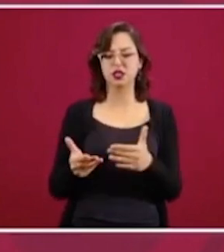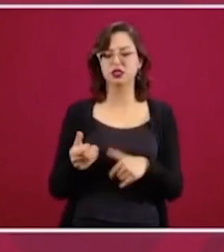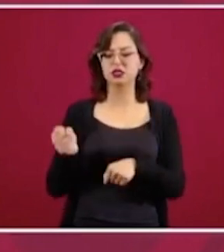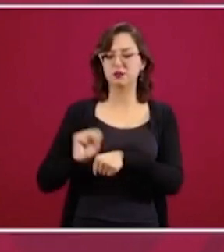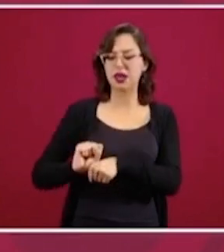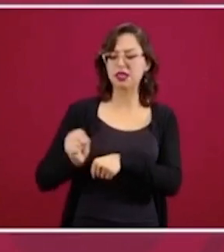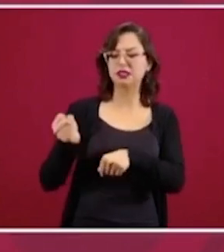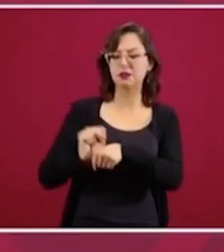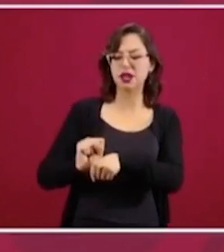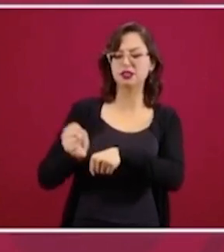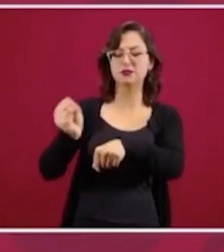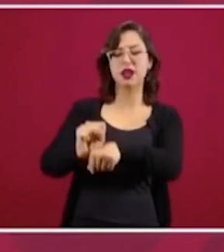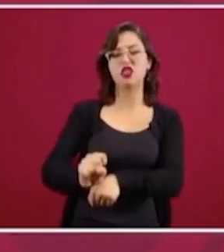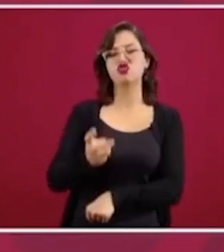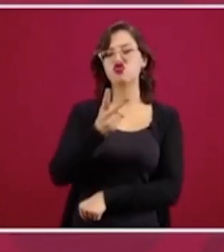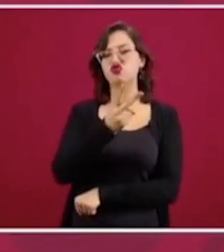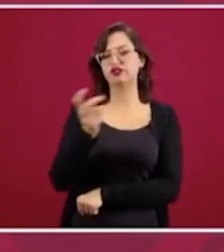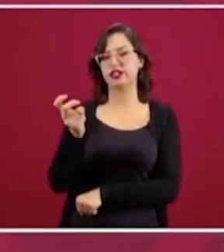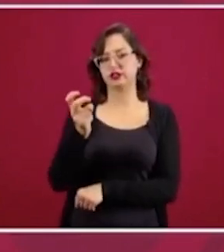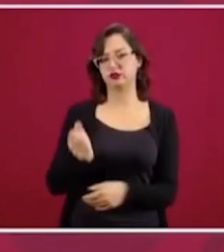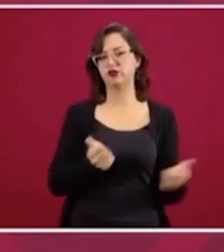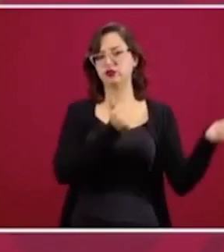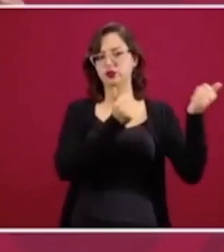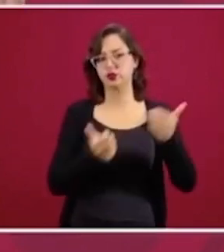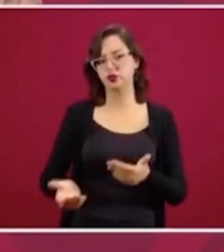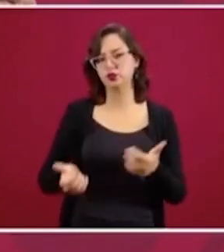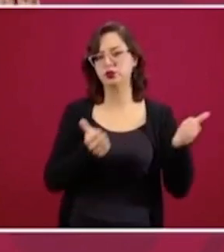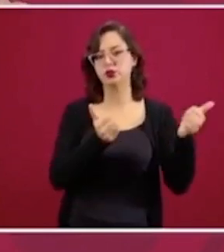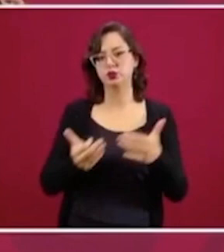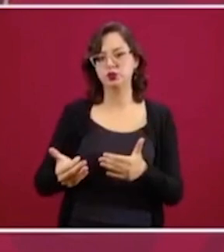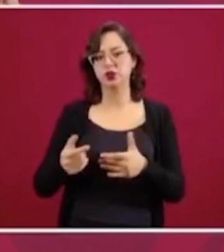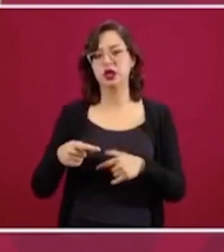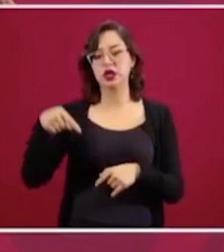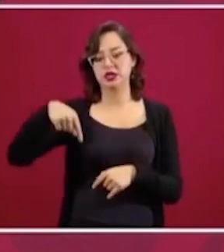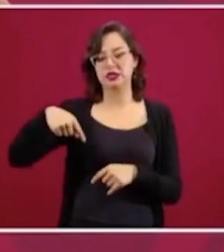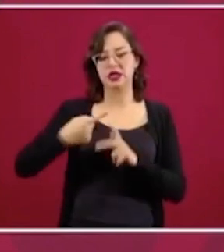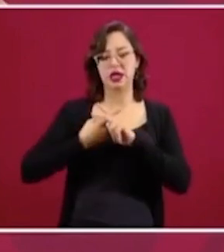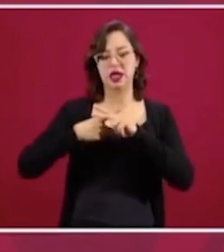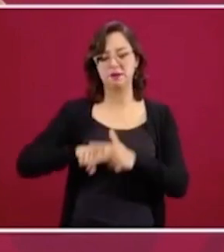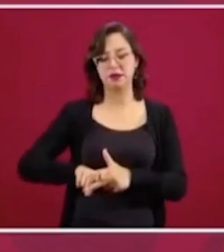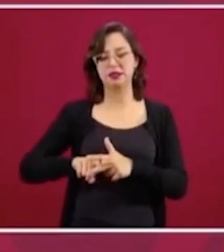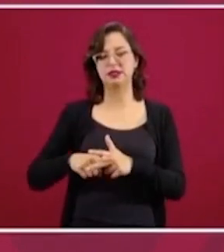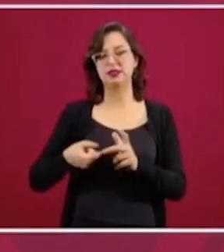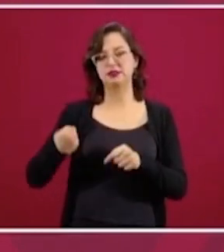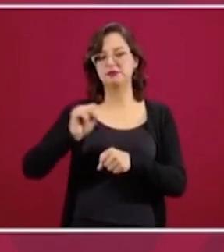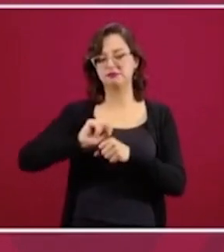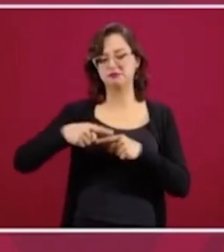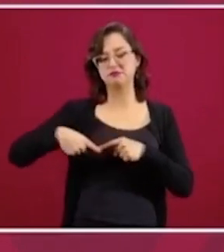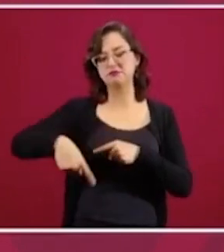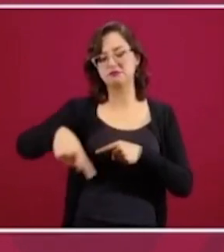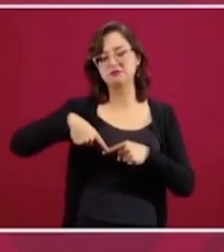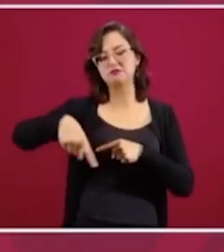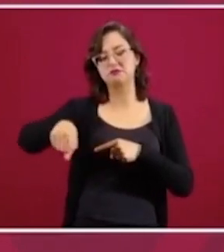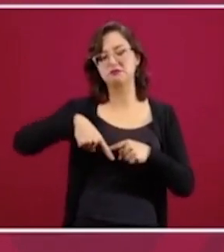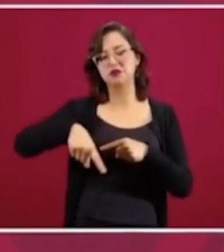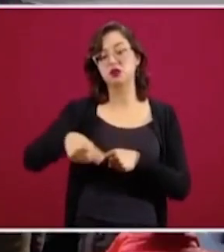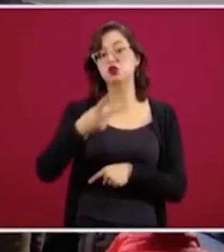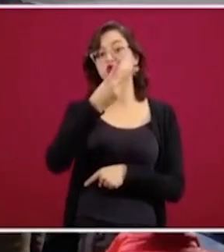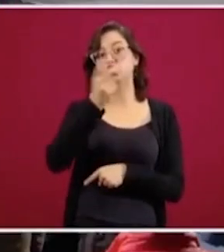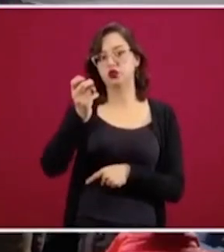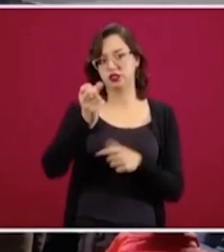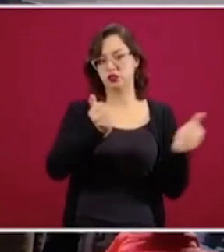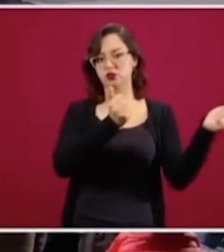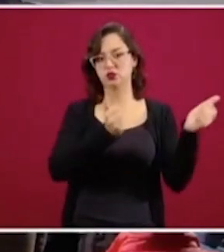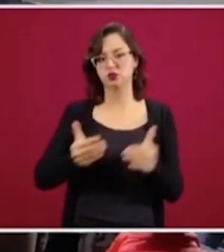y ya en esta semana entran los primeros 200, pero además